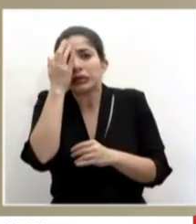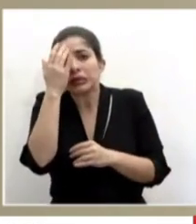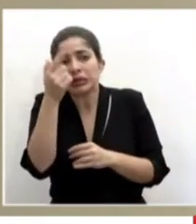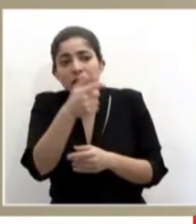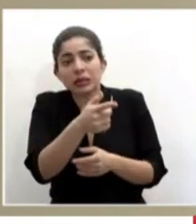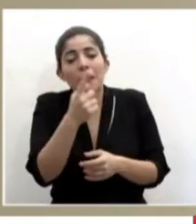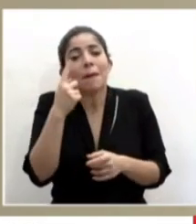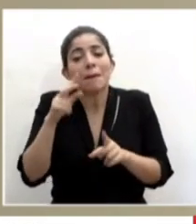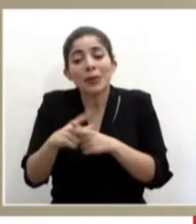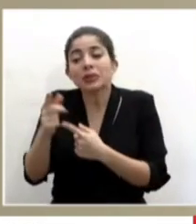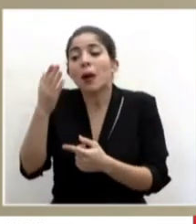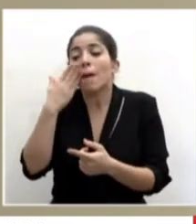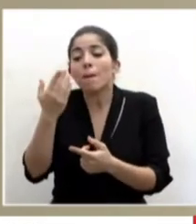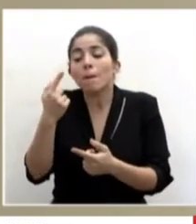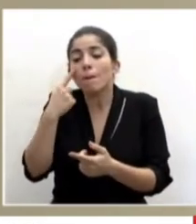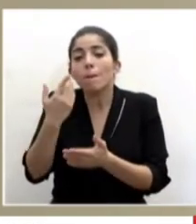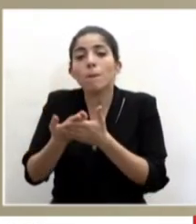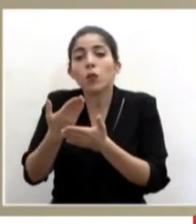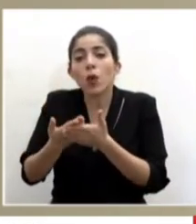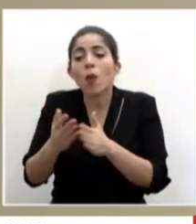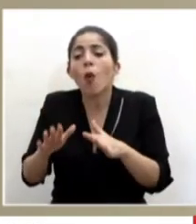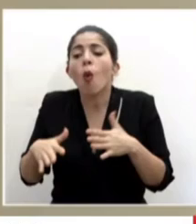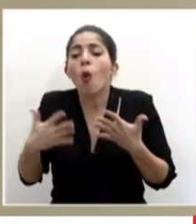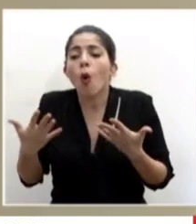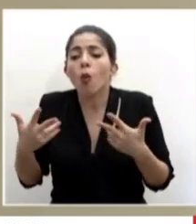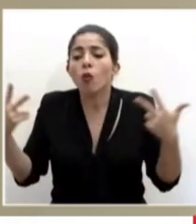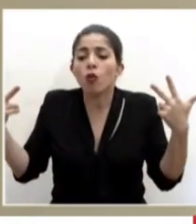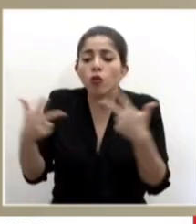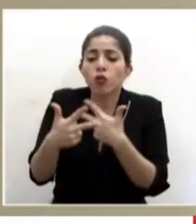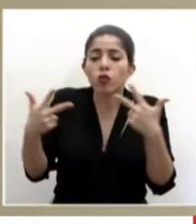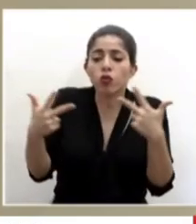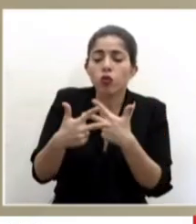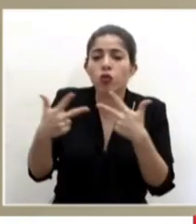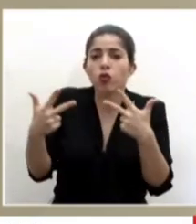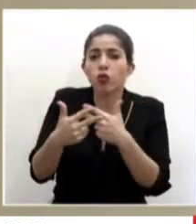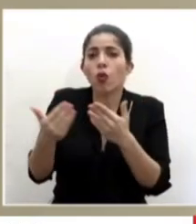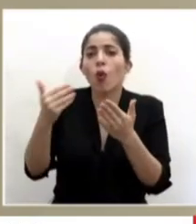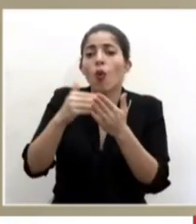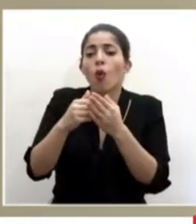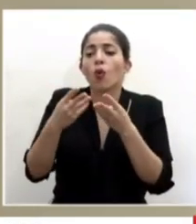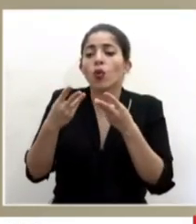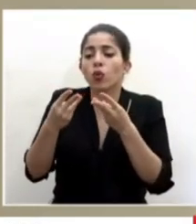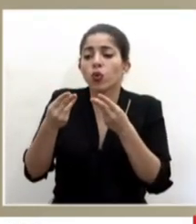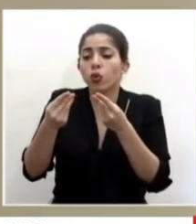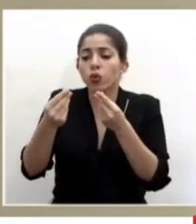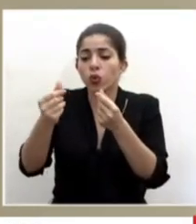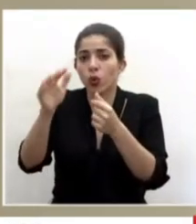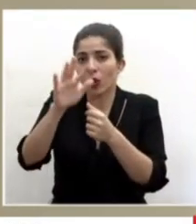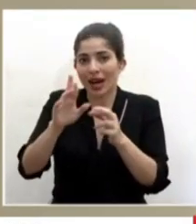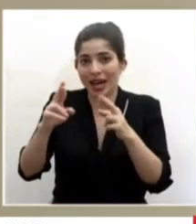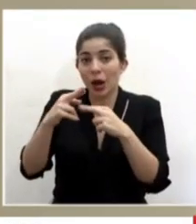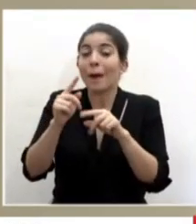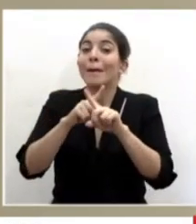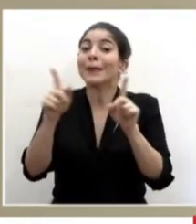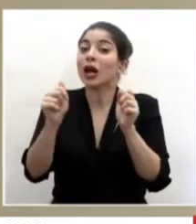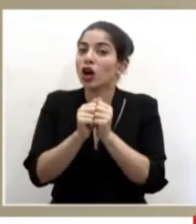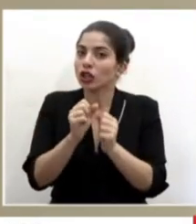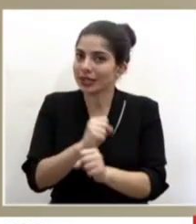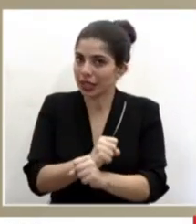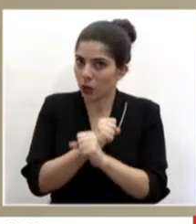empezar a probar cómo hacemos para que el flujo comercial vuelva a nuestra región, pero de manera segura.